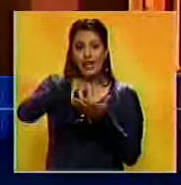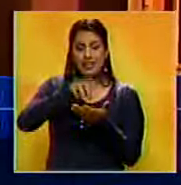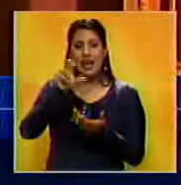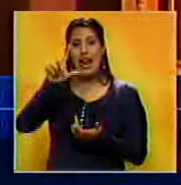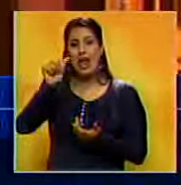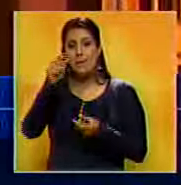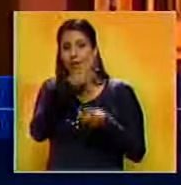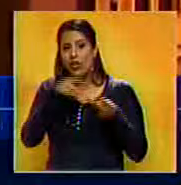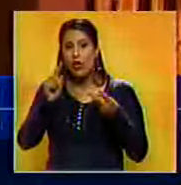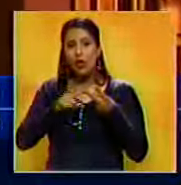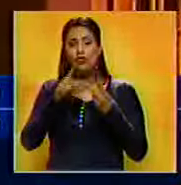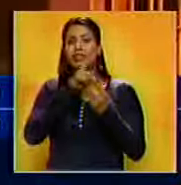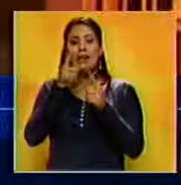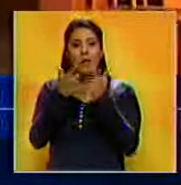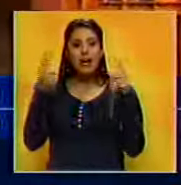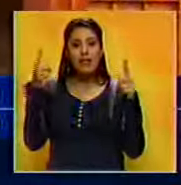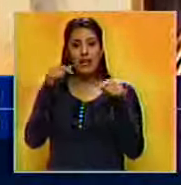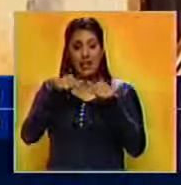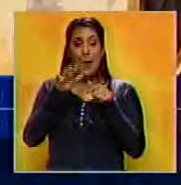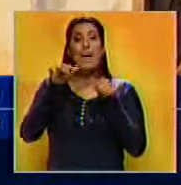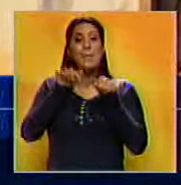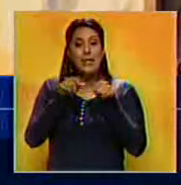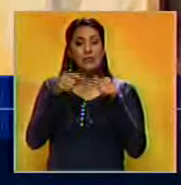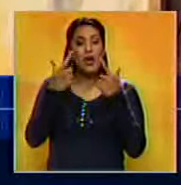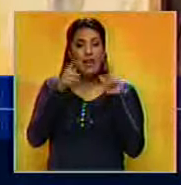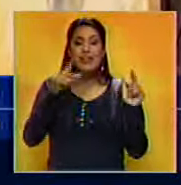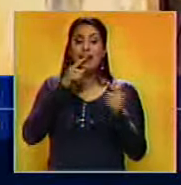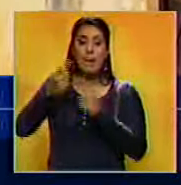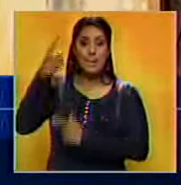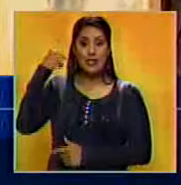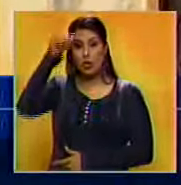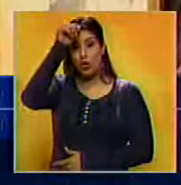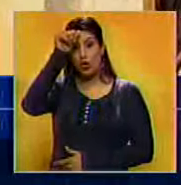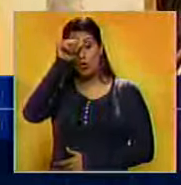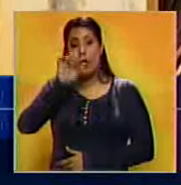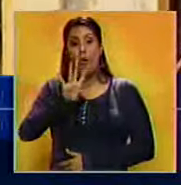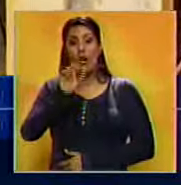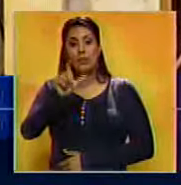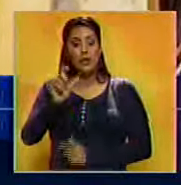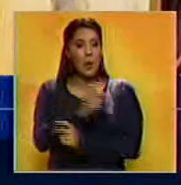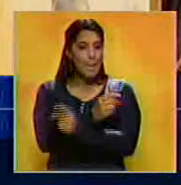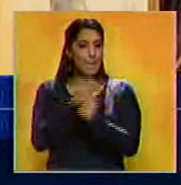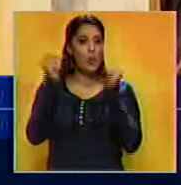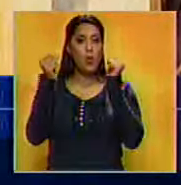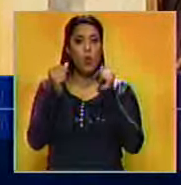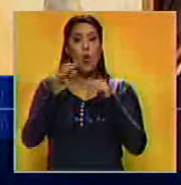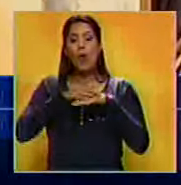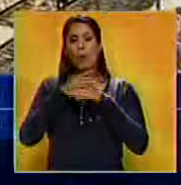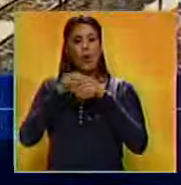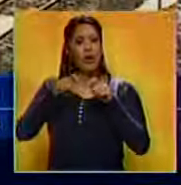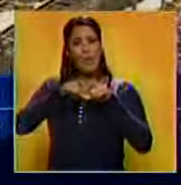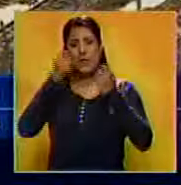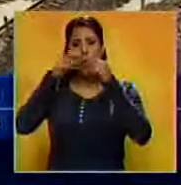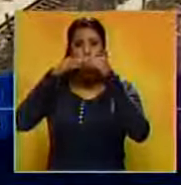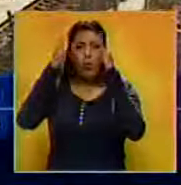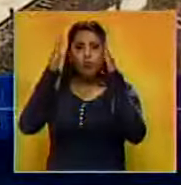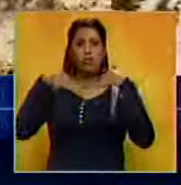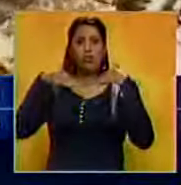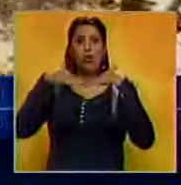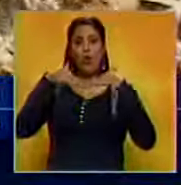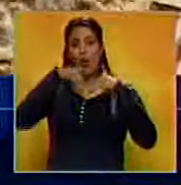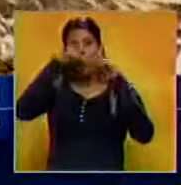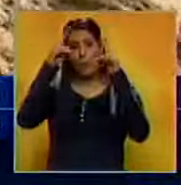Lambayeque y La Libertad, lugar donde precisamente el pasado domingo cuatro personas desaparecieron tras el colapso de un puente.